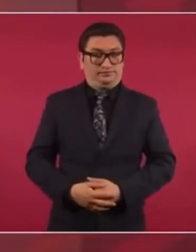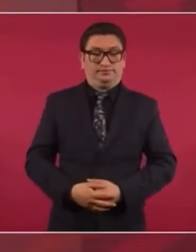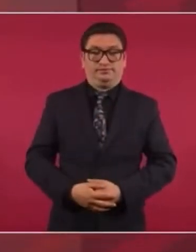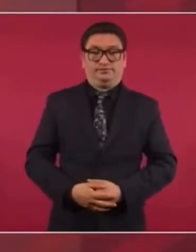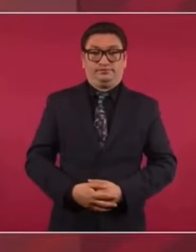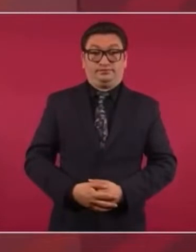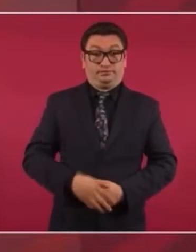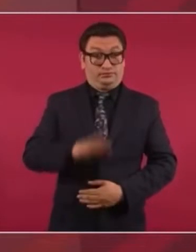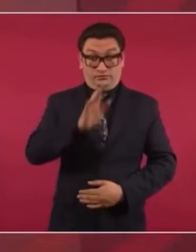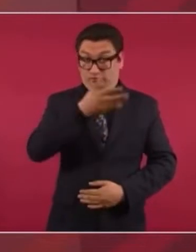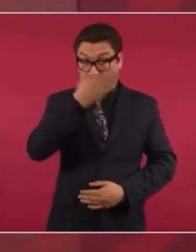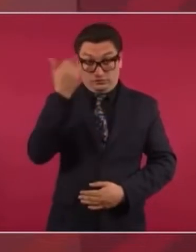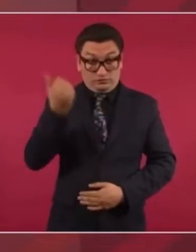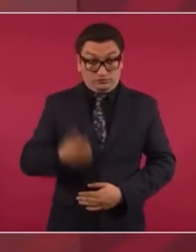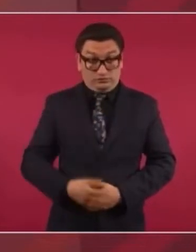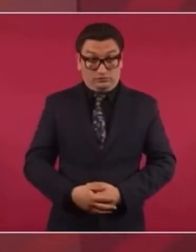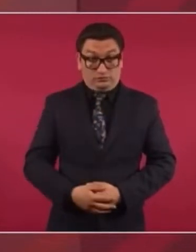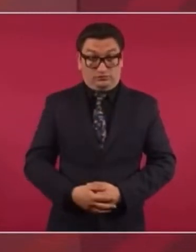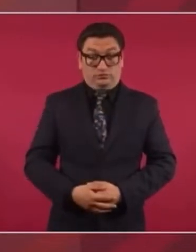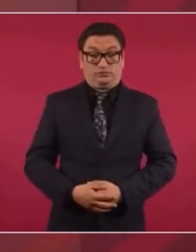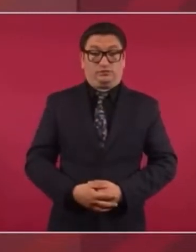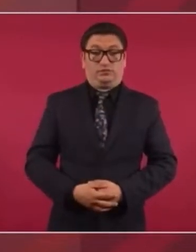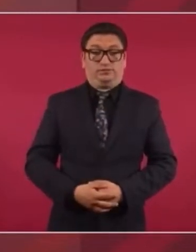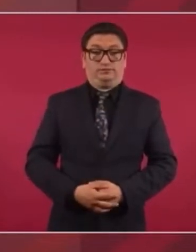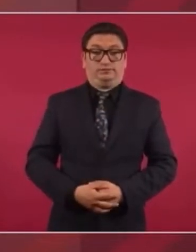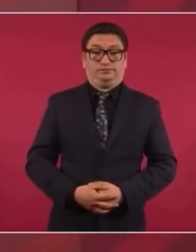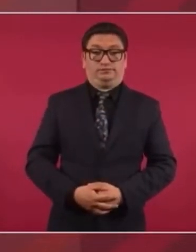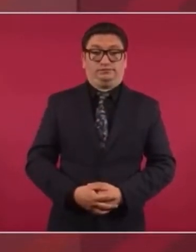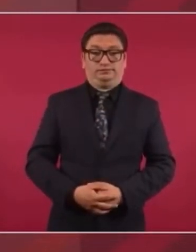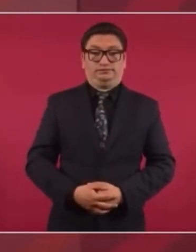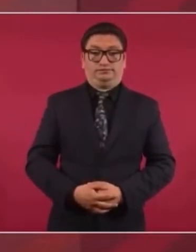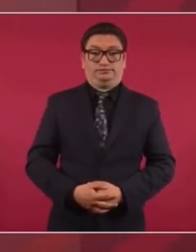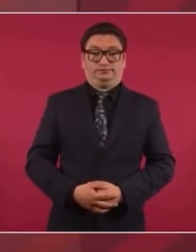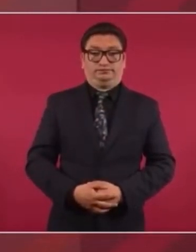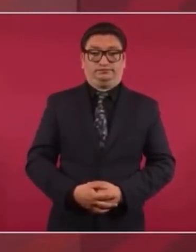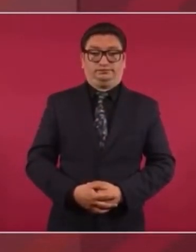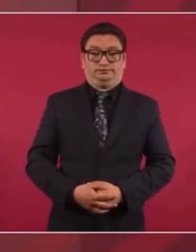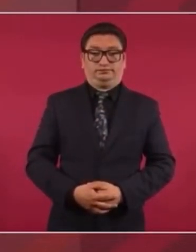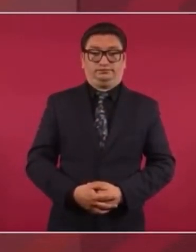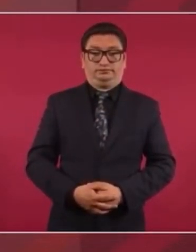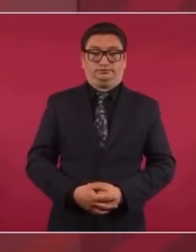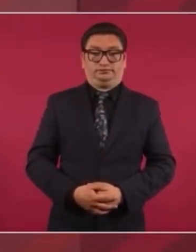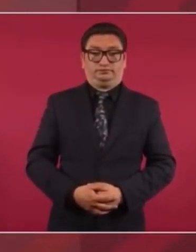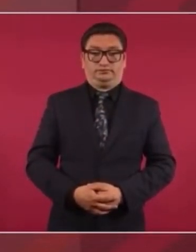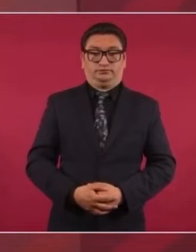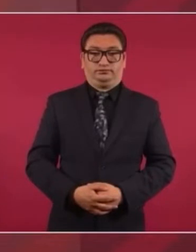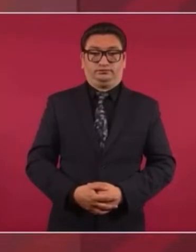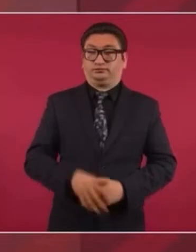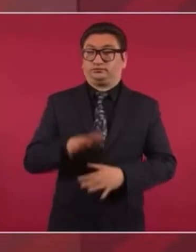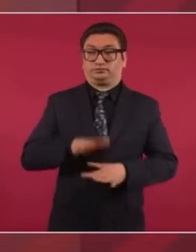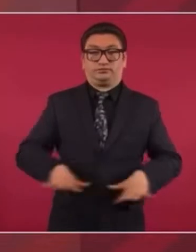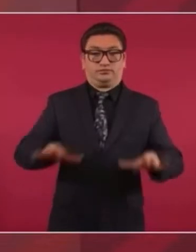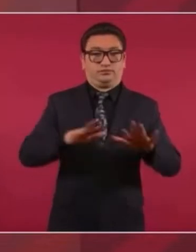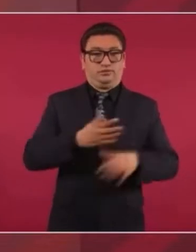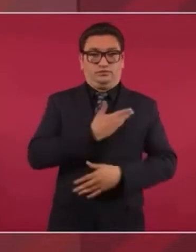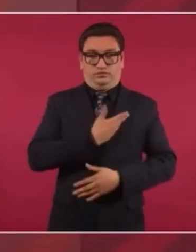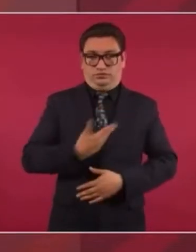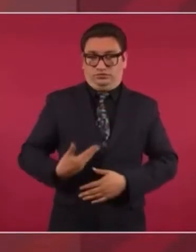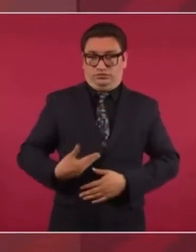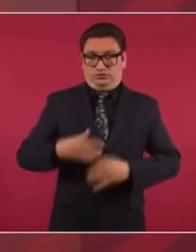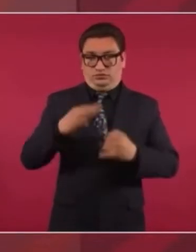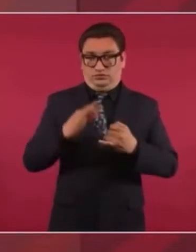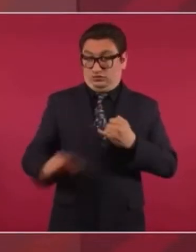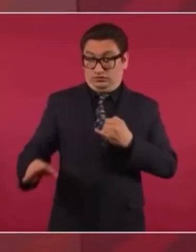¿No se sabe que la presidencia en el último año del presidente